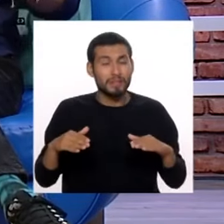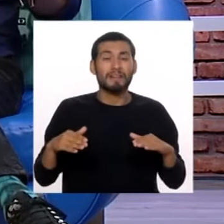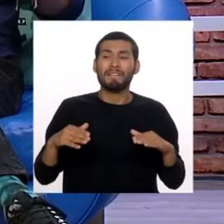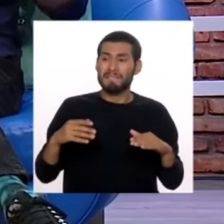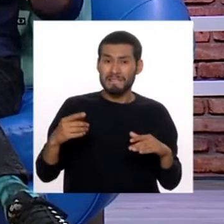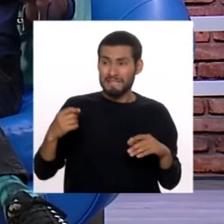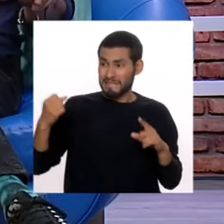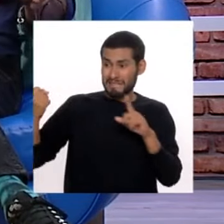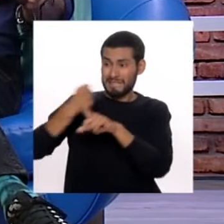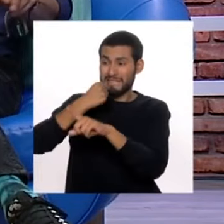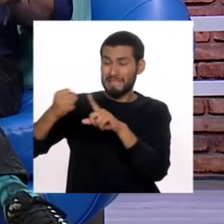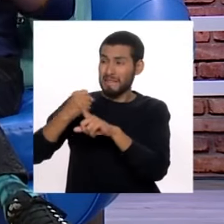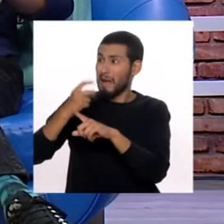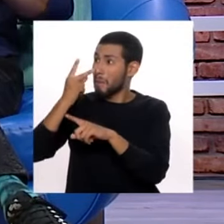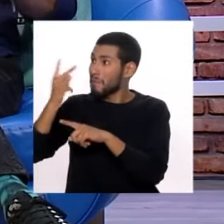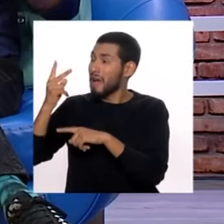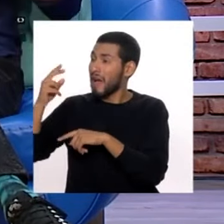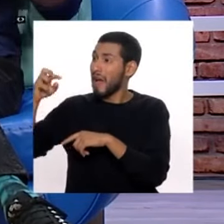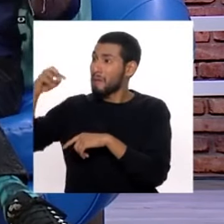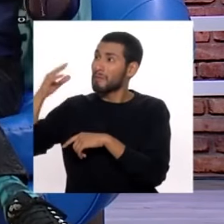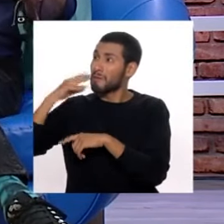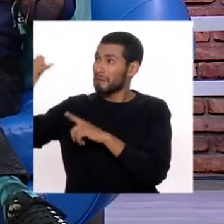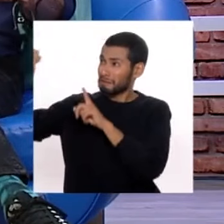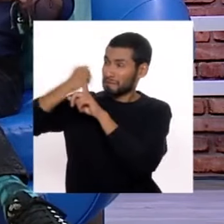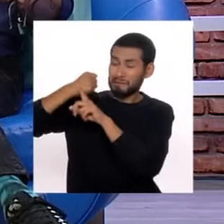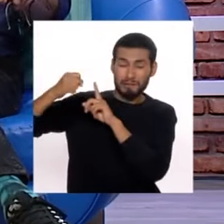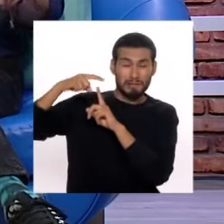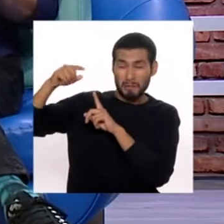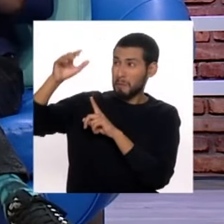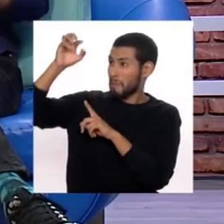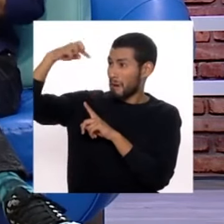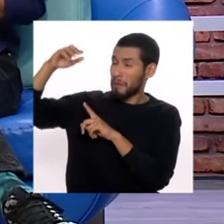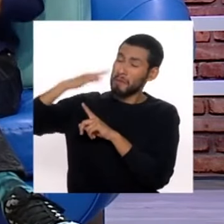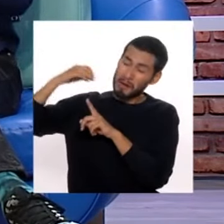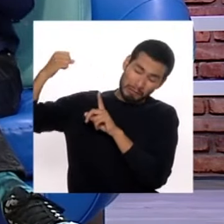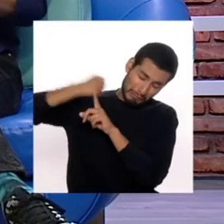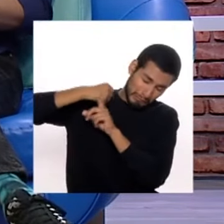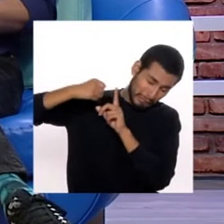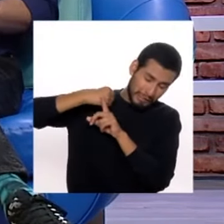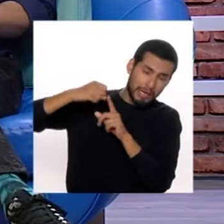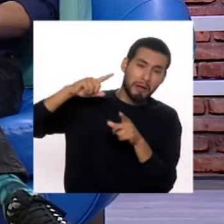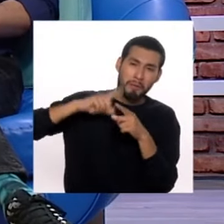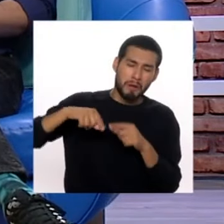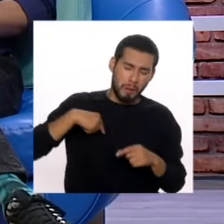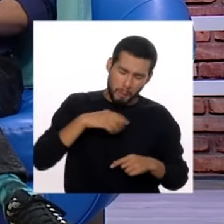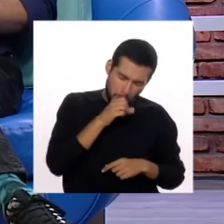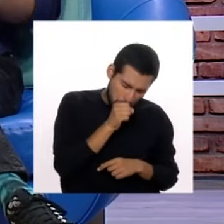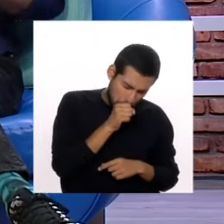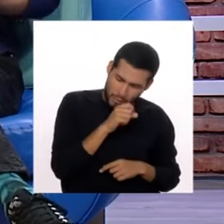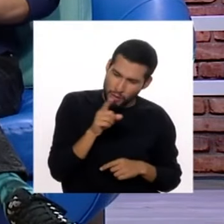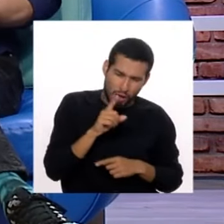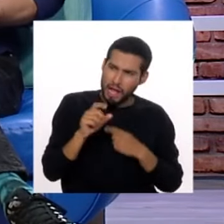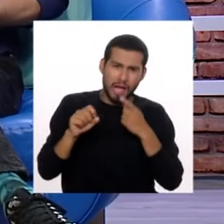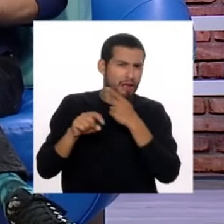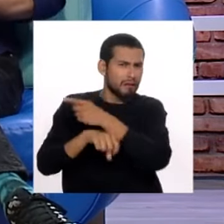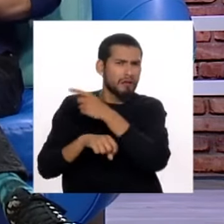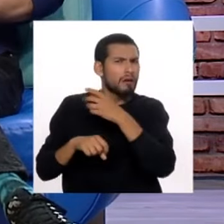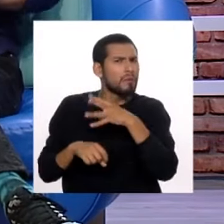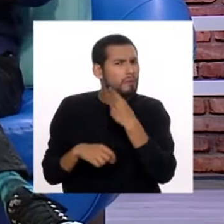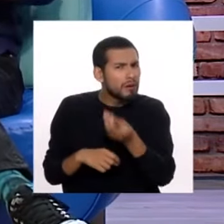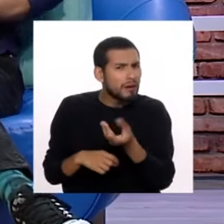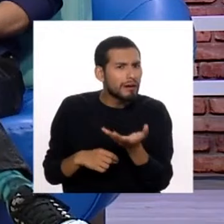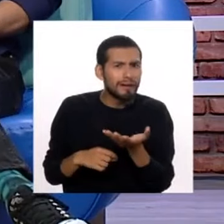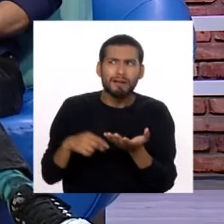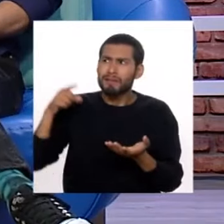encuentran la violencia en casa, que son agredidos por los padres, pero sin embargo no los quieren denunciar porque finalmente también